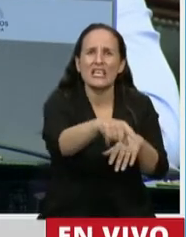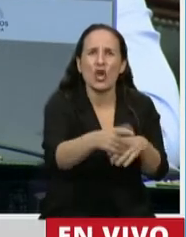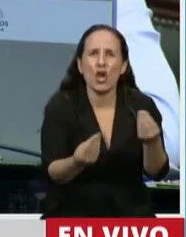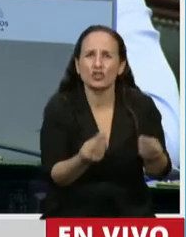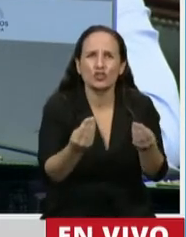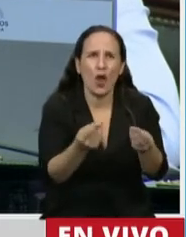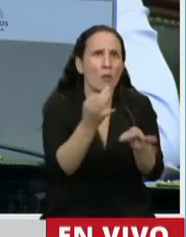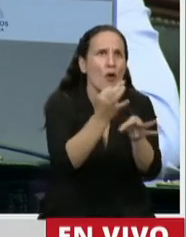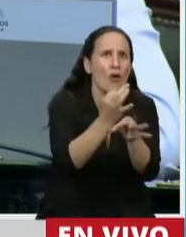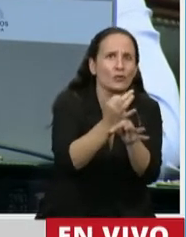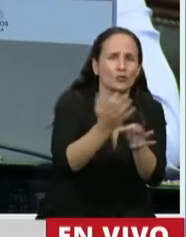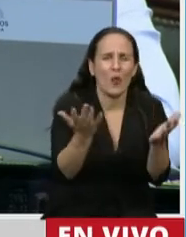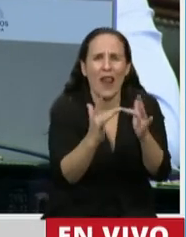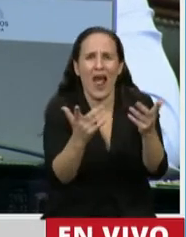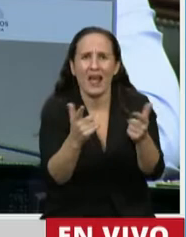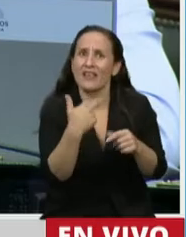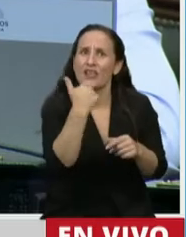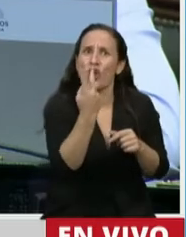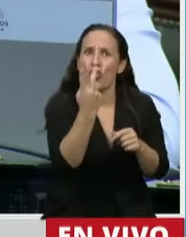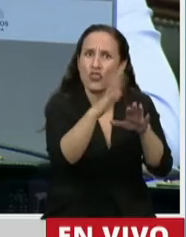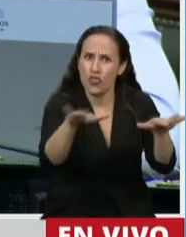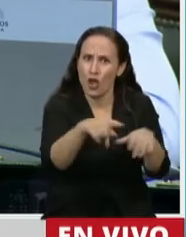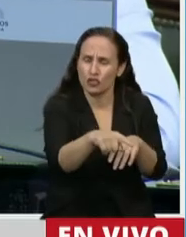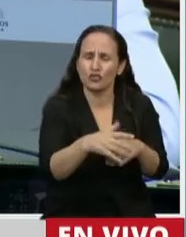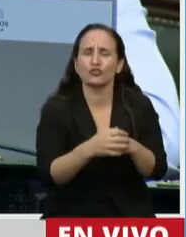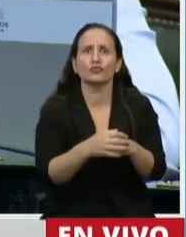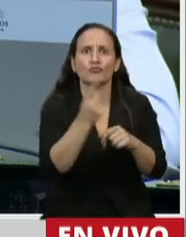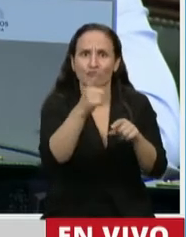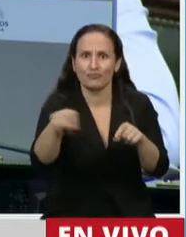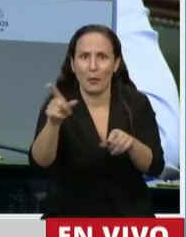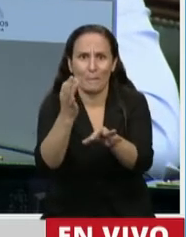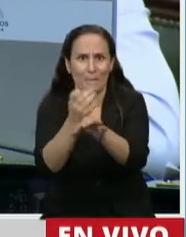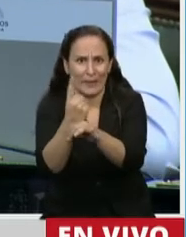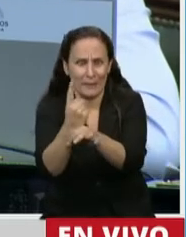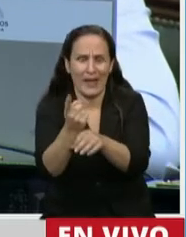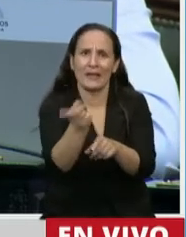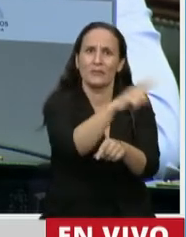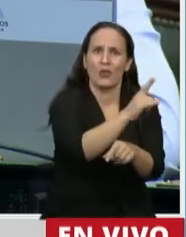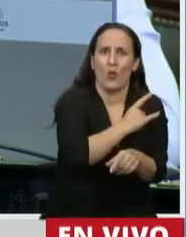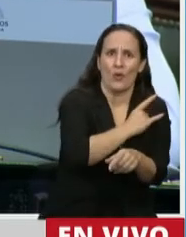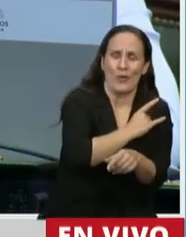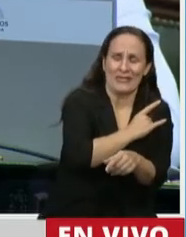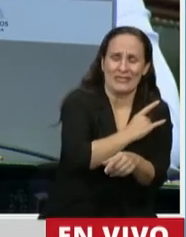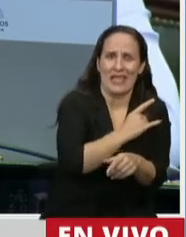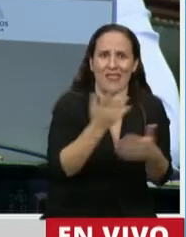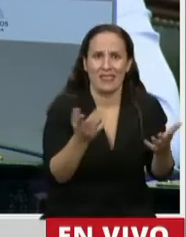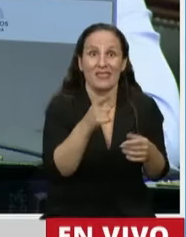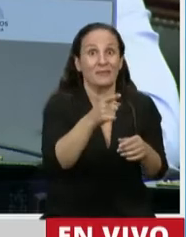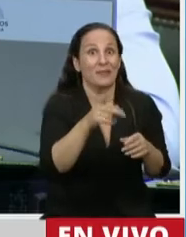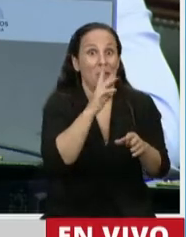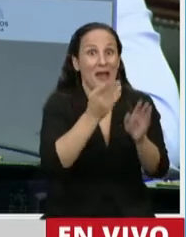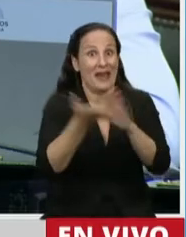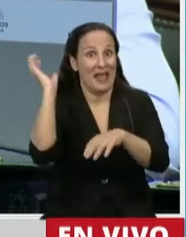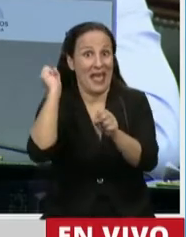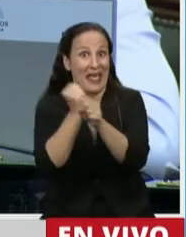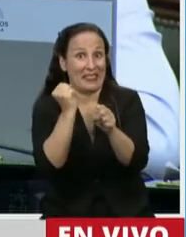lo menos posible, dos hijos, uno que va a la escuela primaria y otro que va a la universidad, cuando ella va a trabajar,